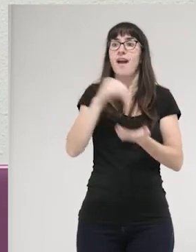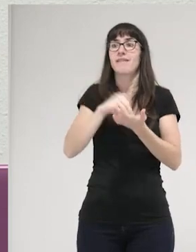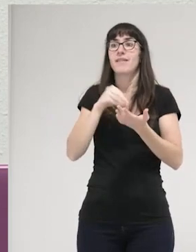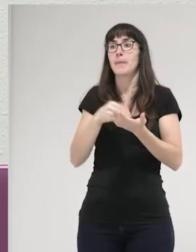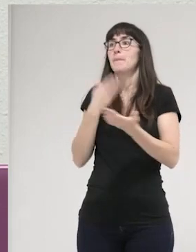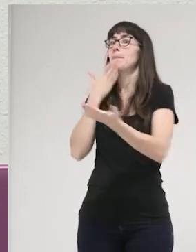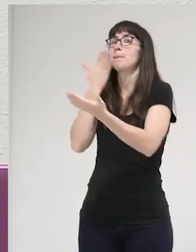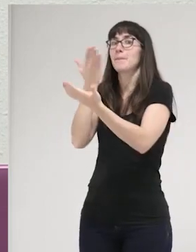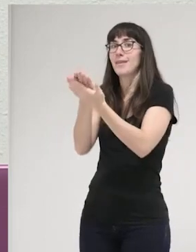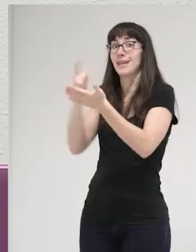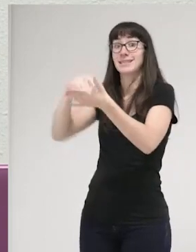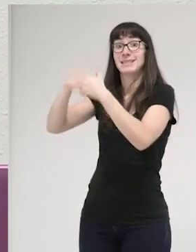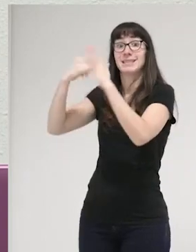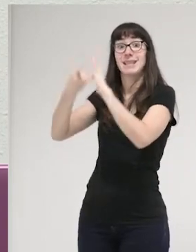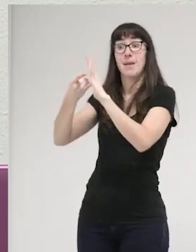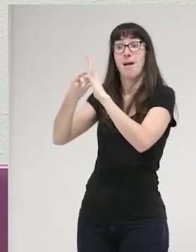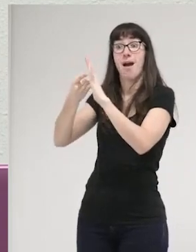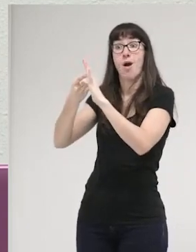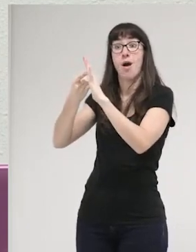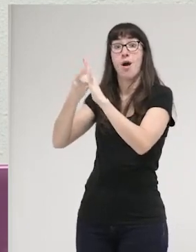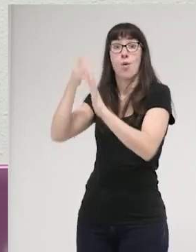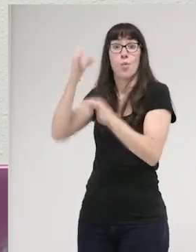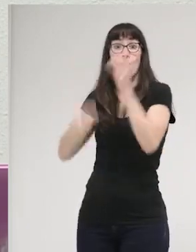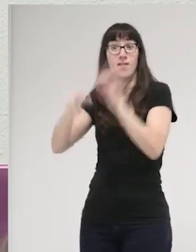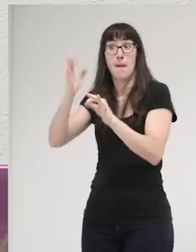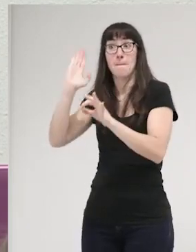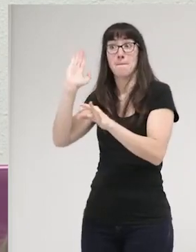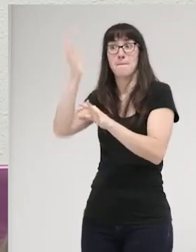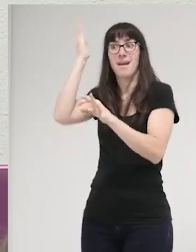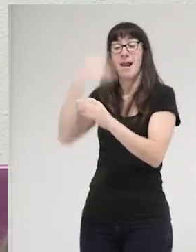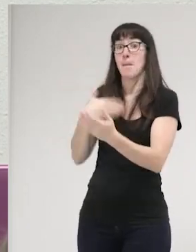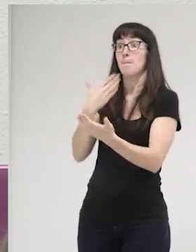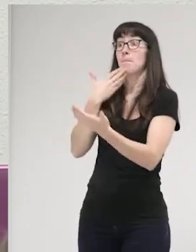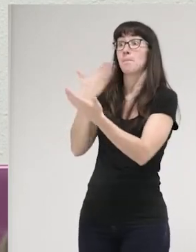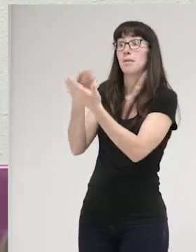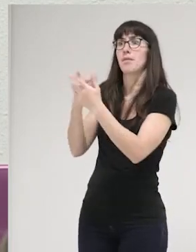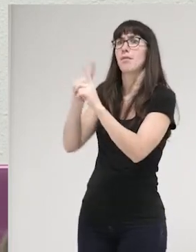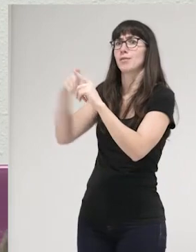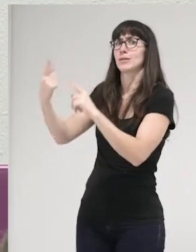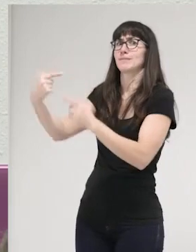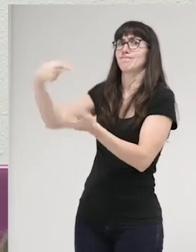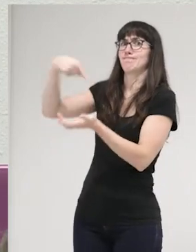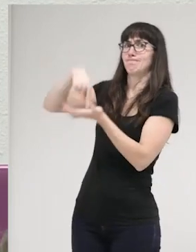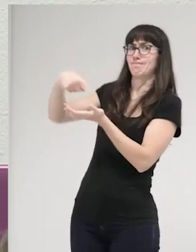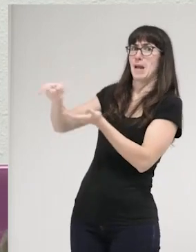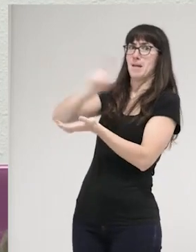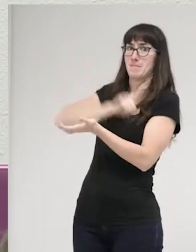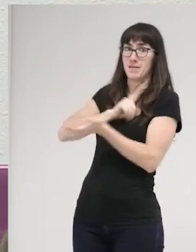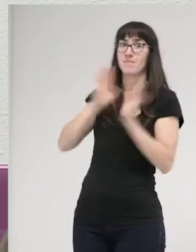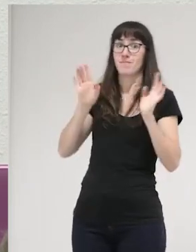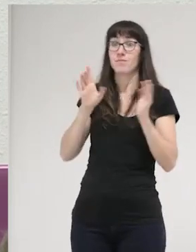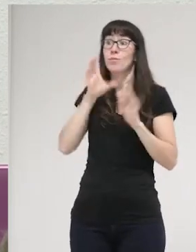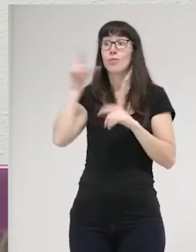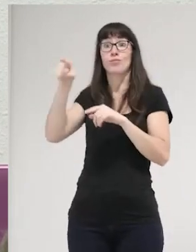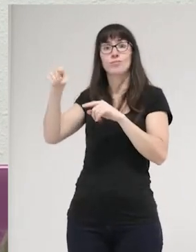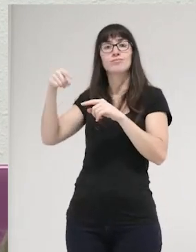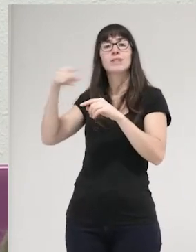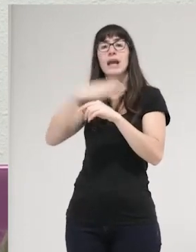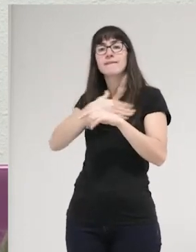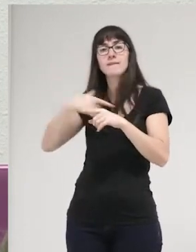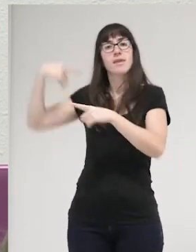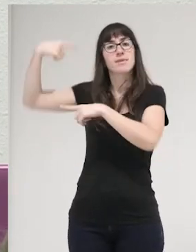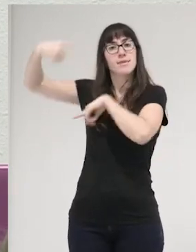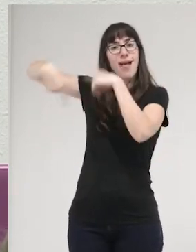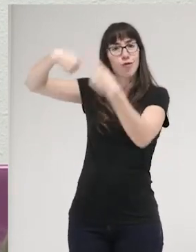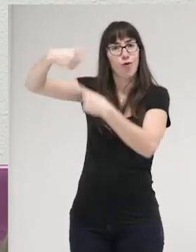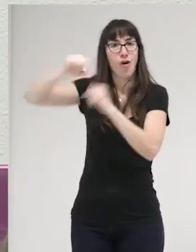judicial no olvidemos que el sistema judicial penal muchas veces está construyendo modelos de feminidad tradicional y que de alguna forma